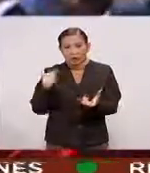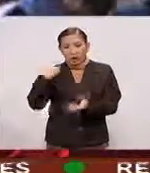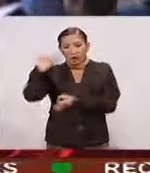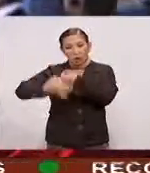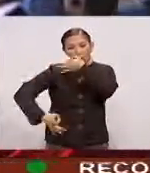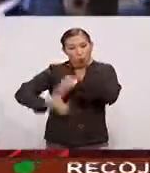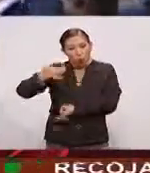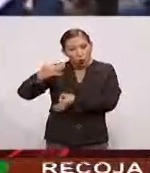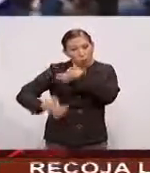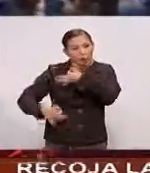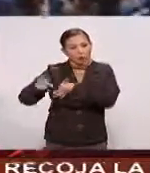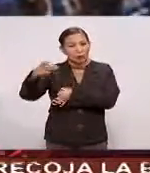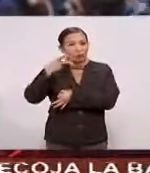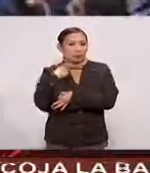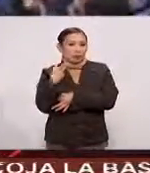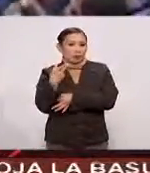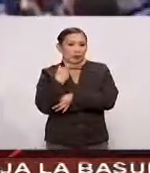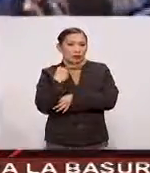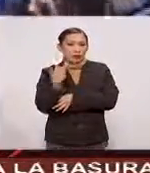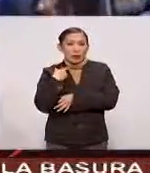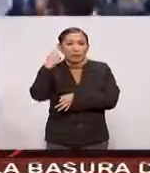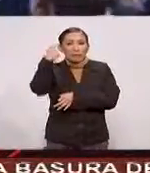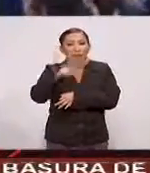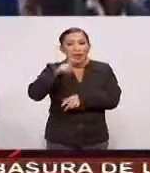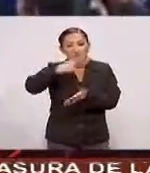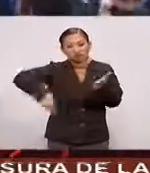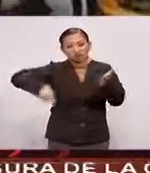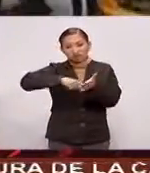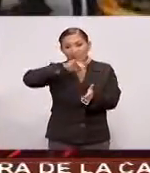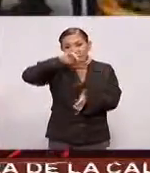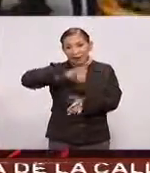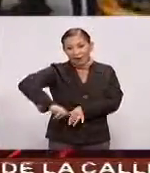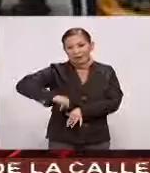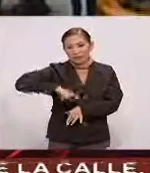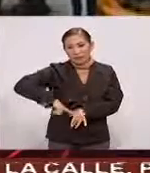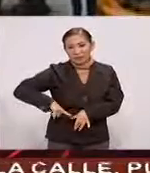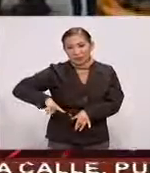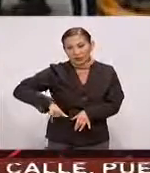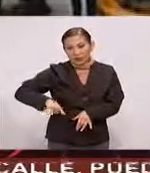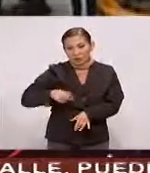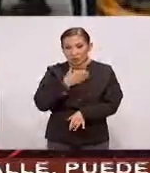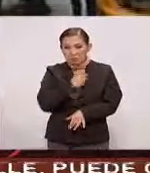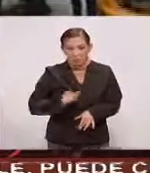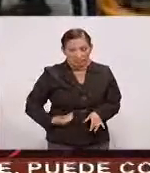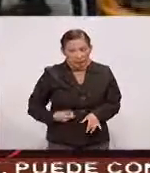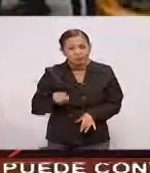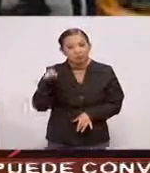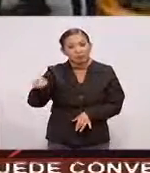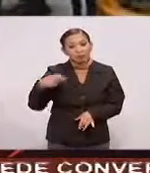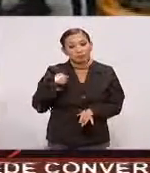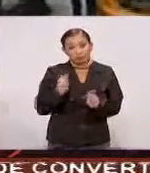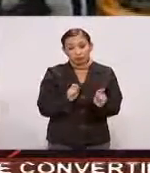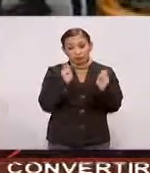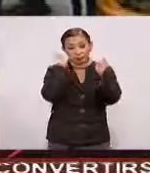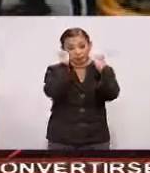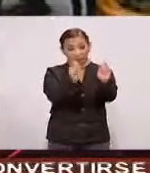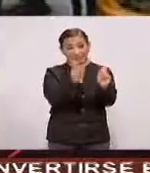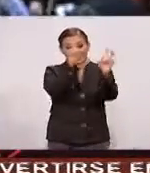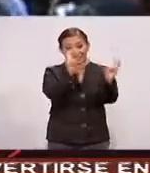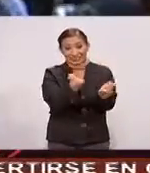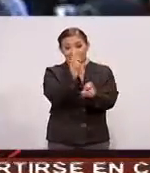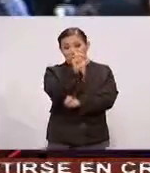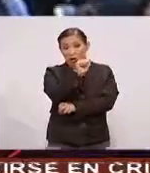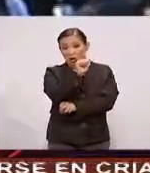juicio Político A fin de destituir Al jefe de Estado El asunto es Que el nombramiento De